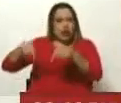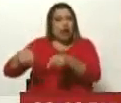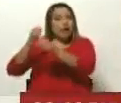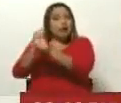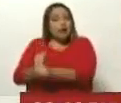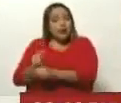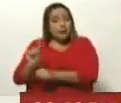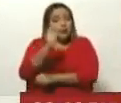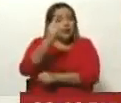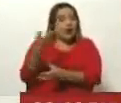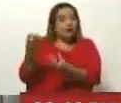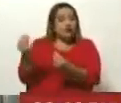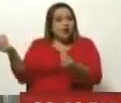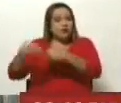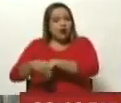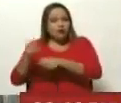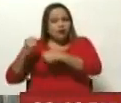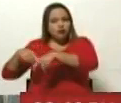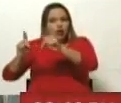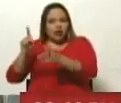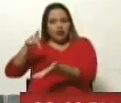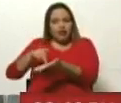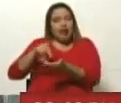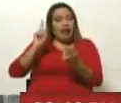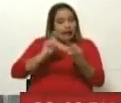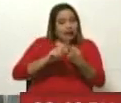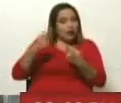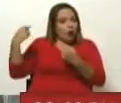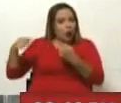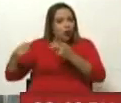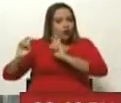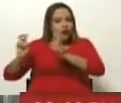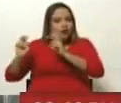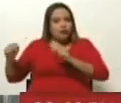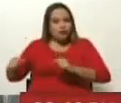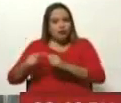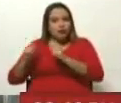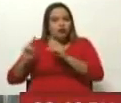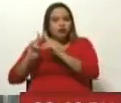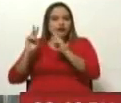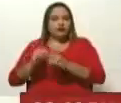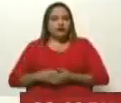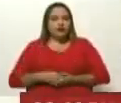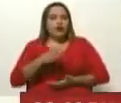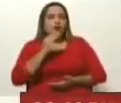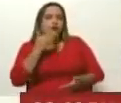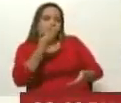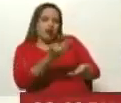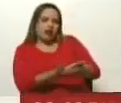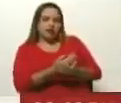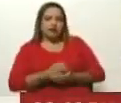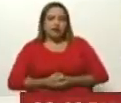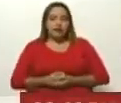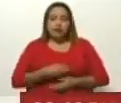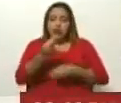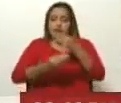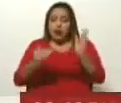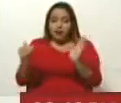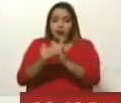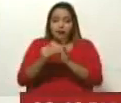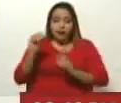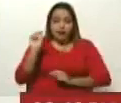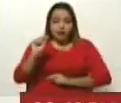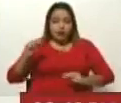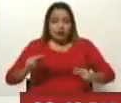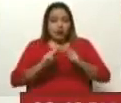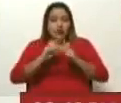muchas en las que podamos coincidir con este y otros temas acá en Punto de Encuentro. Muchas gracias. Bueno, nosotros vamos a ir a una pausa en nuestro Punto de Encuentro, en la próxima